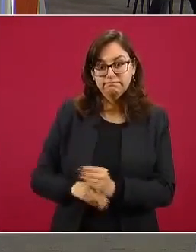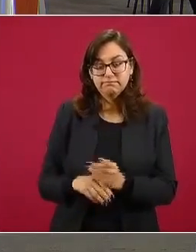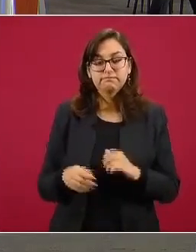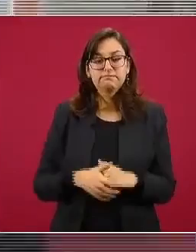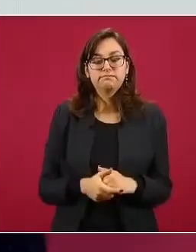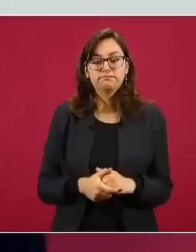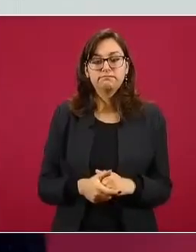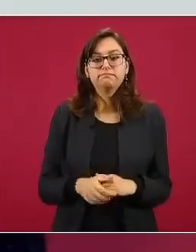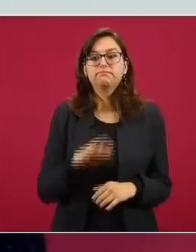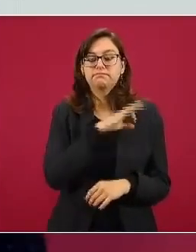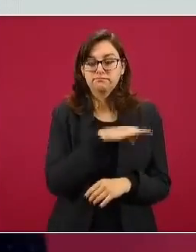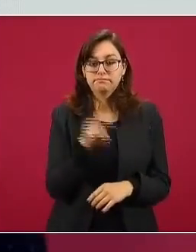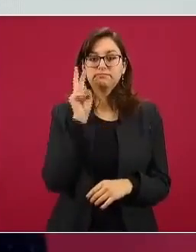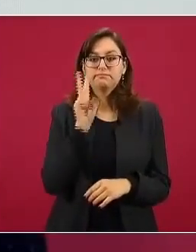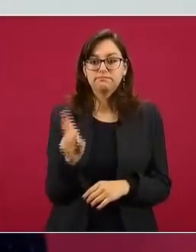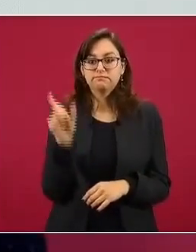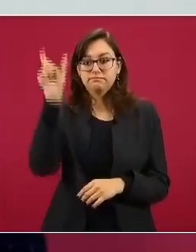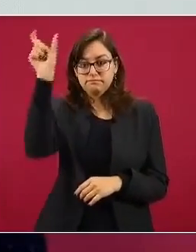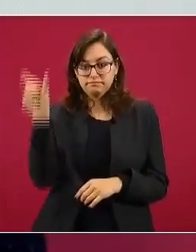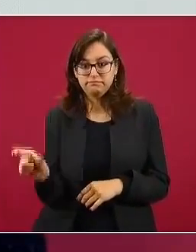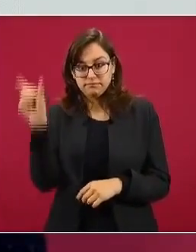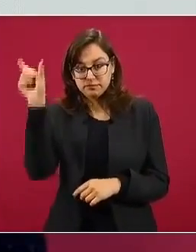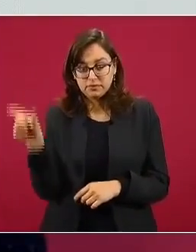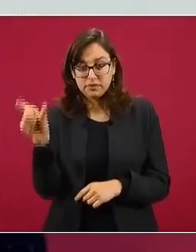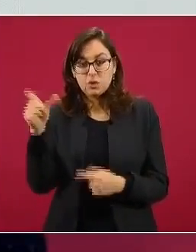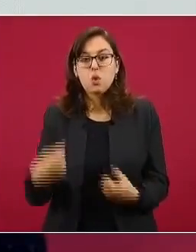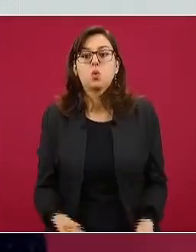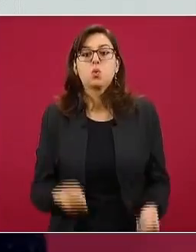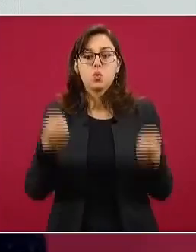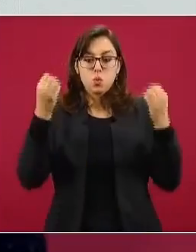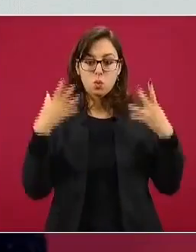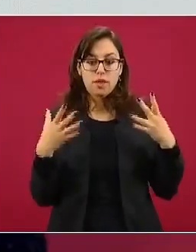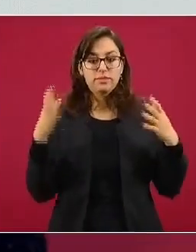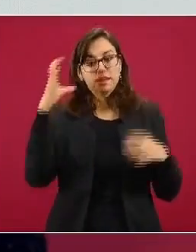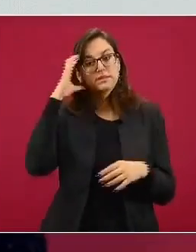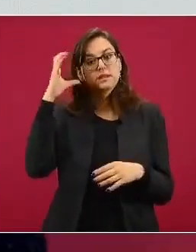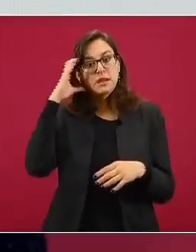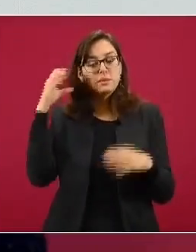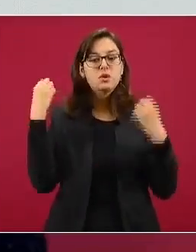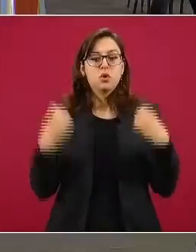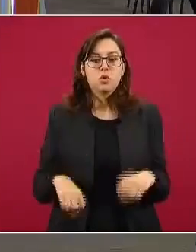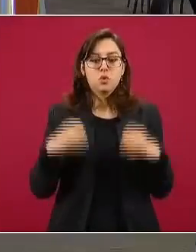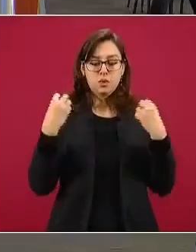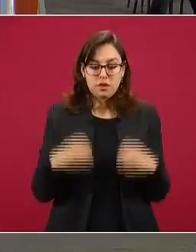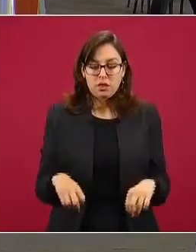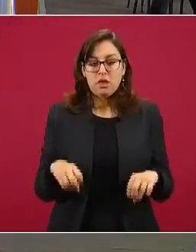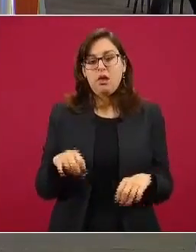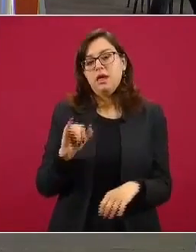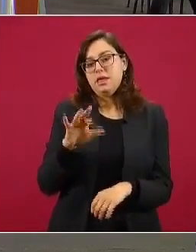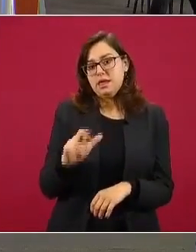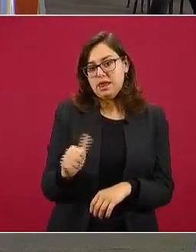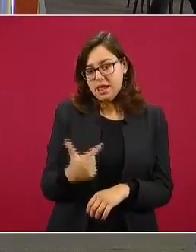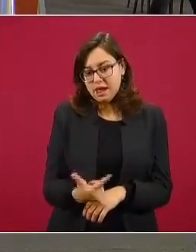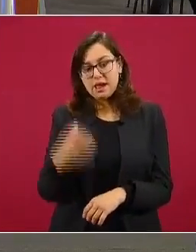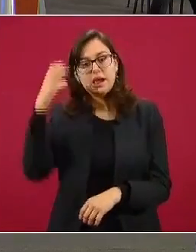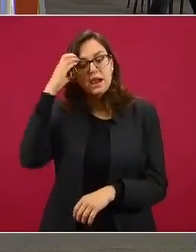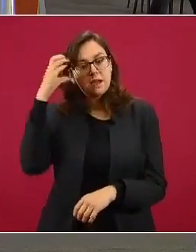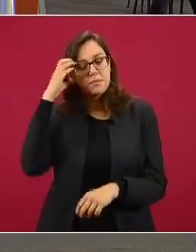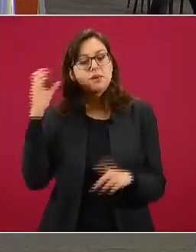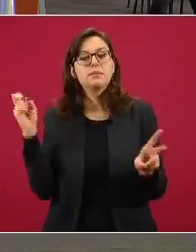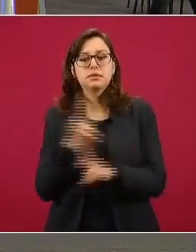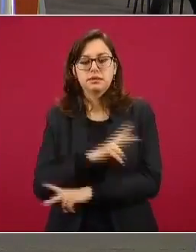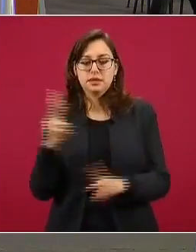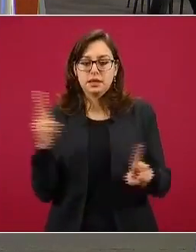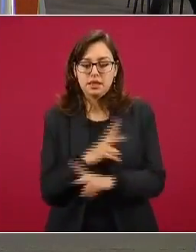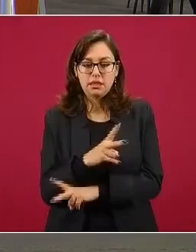naturaleza, verán aquí la ocupación de camas de ocupación general y camas con ventilador para personas críticamente enfermas.